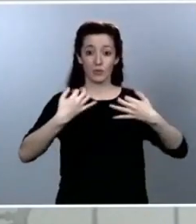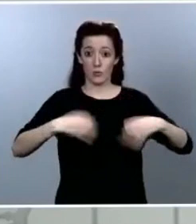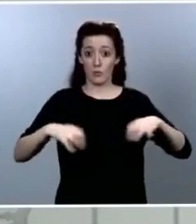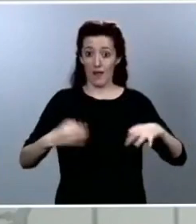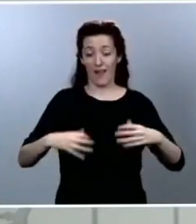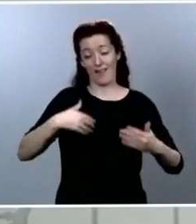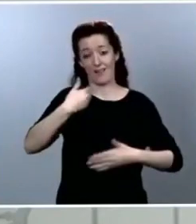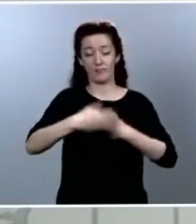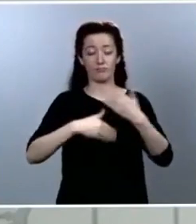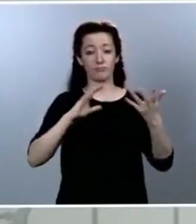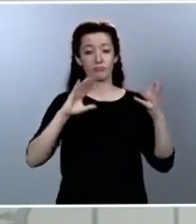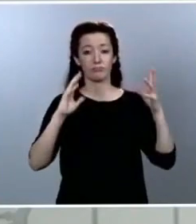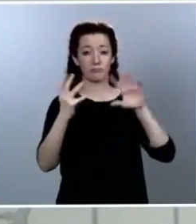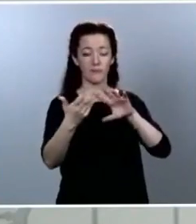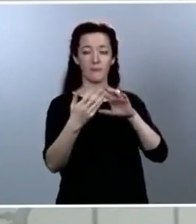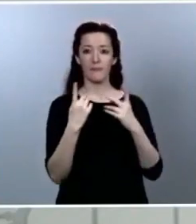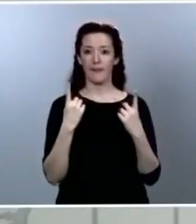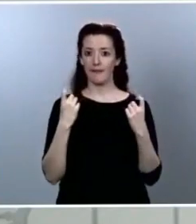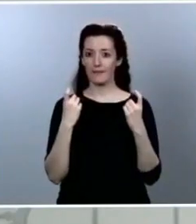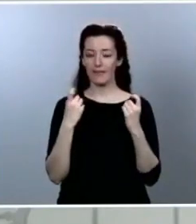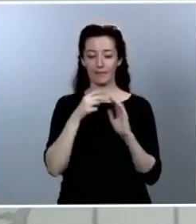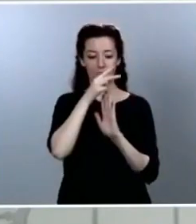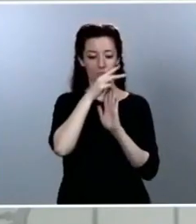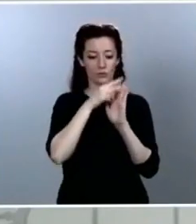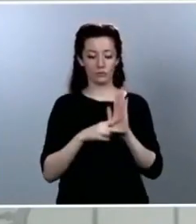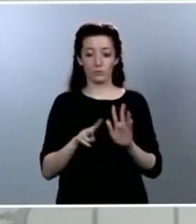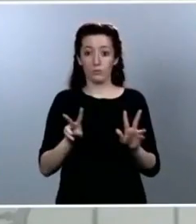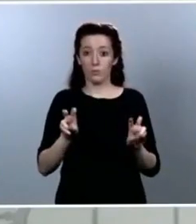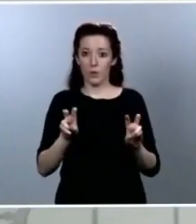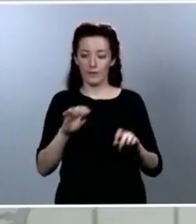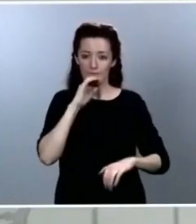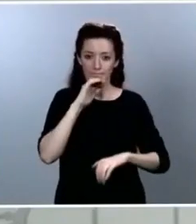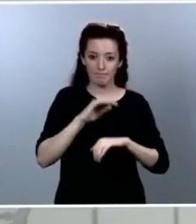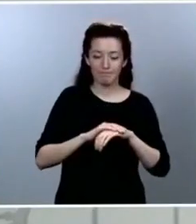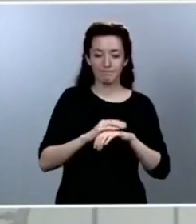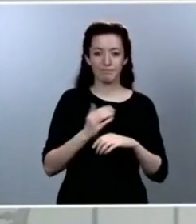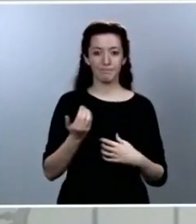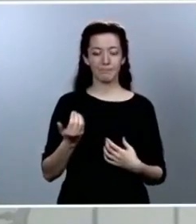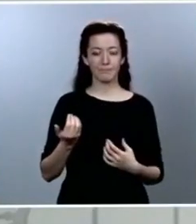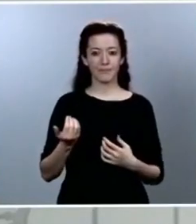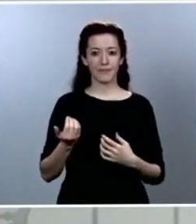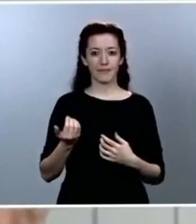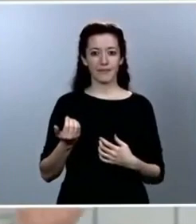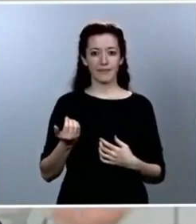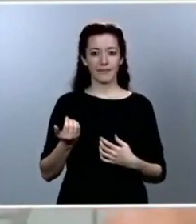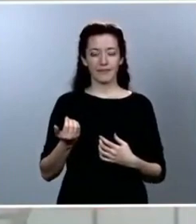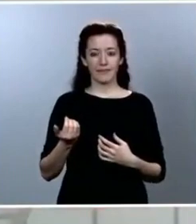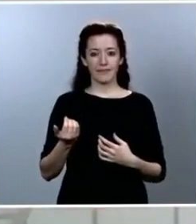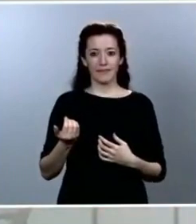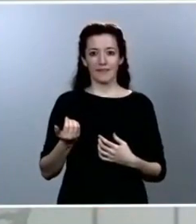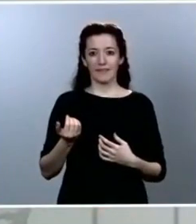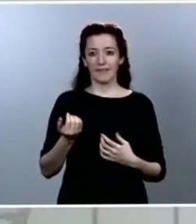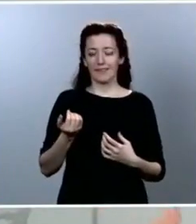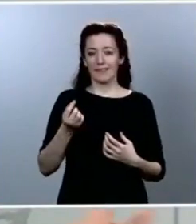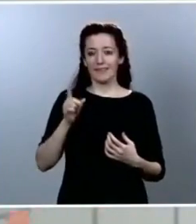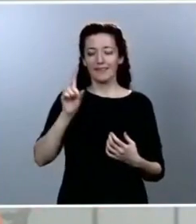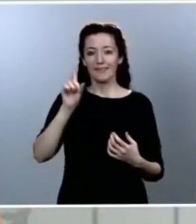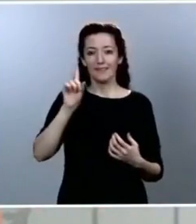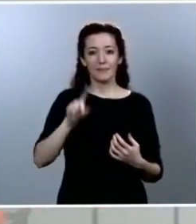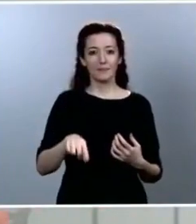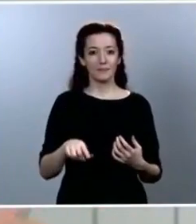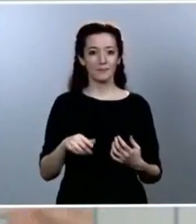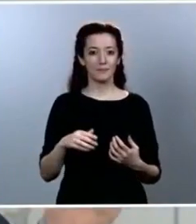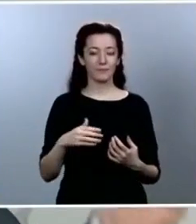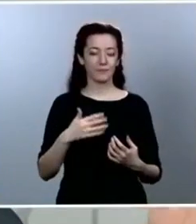vamos a tener que aprender a leer esos nuevos indicadores, vamos a tener que aprender también que ya no va a ser tan importante, por ejemplo,